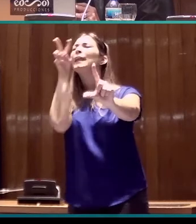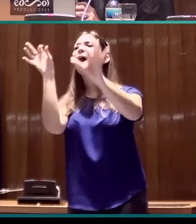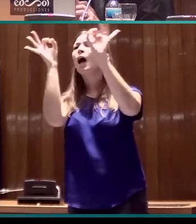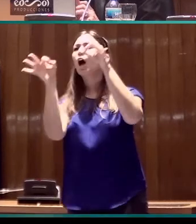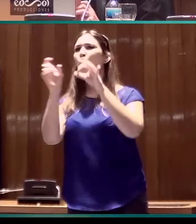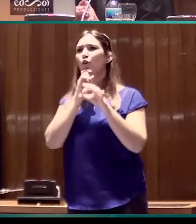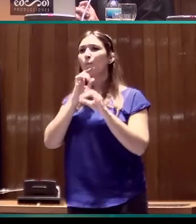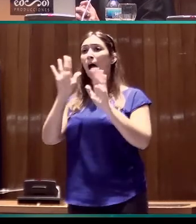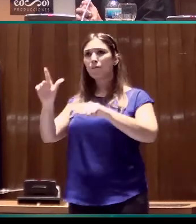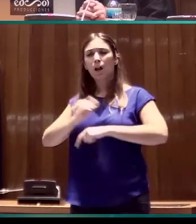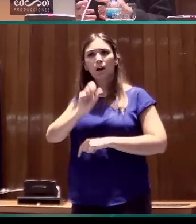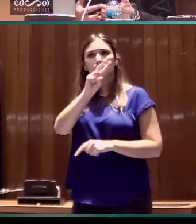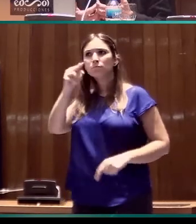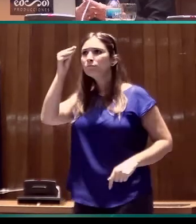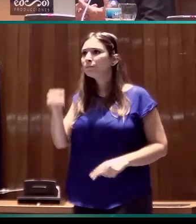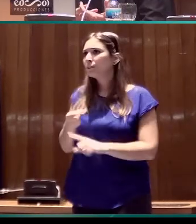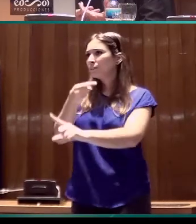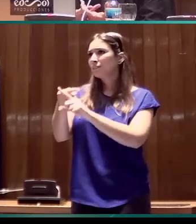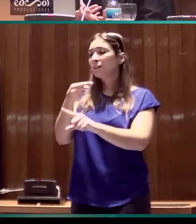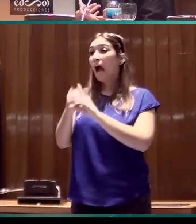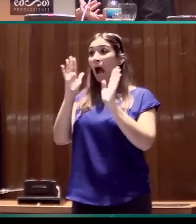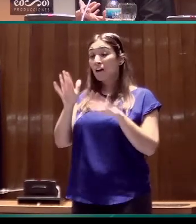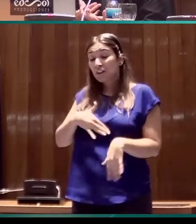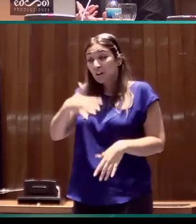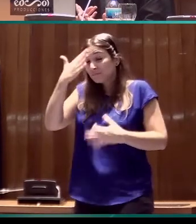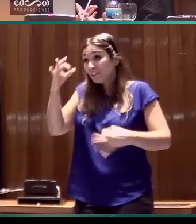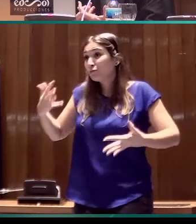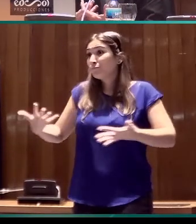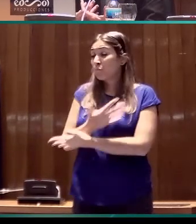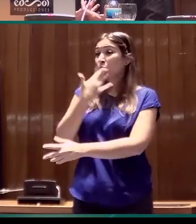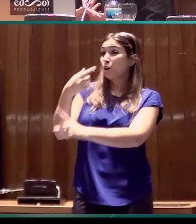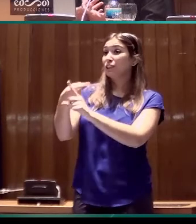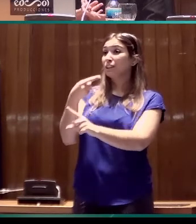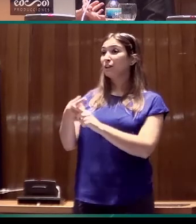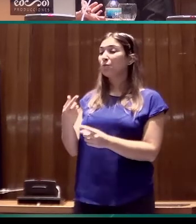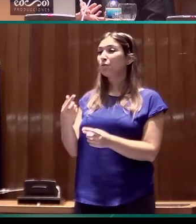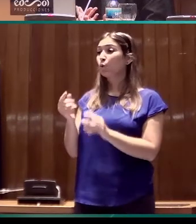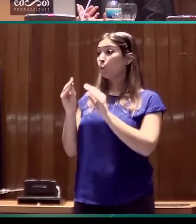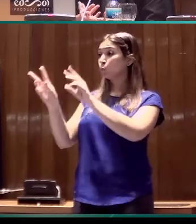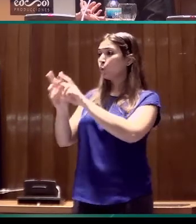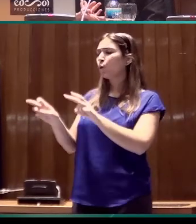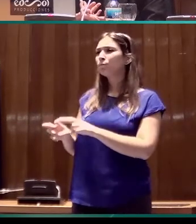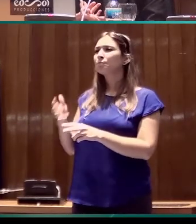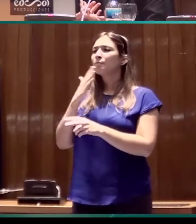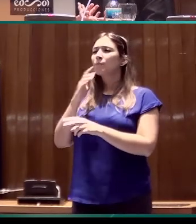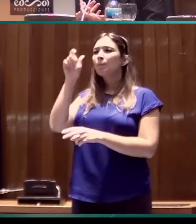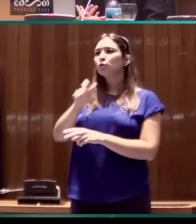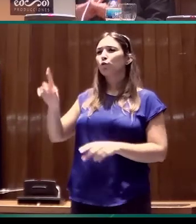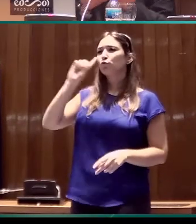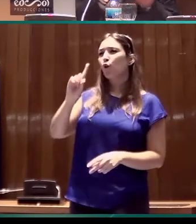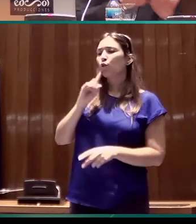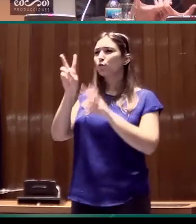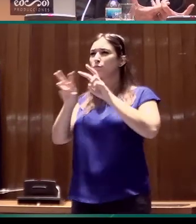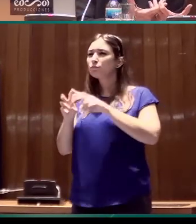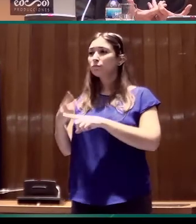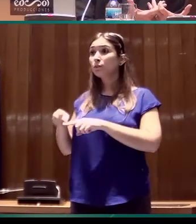nosotros, muy satisfactorios. En realidad, no pensábamos en eso, sino en estudiar las personas sordas, sino que ella,